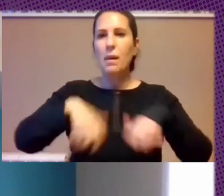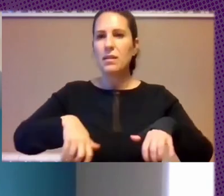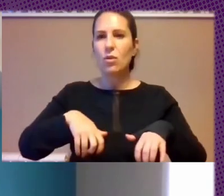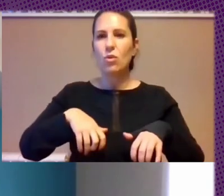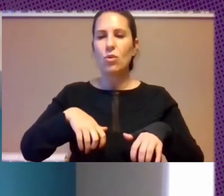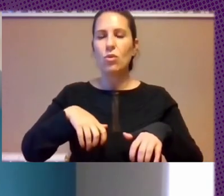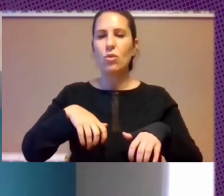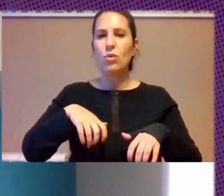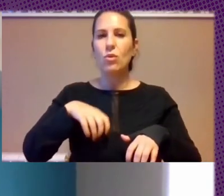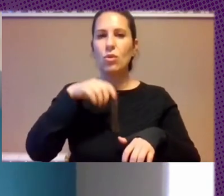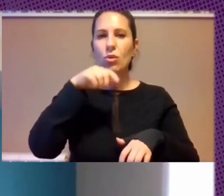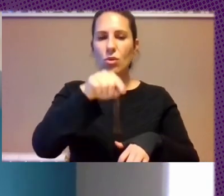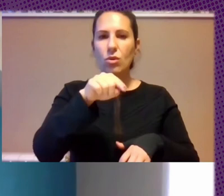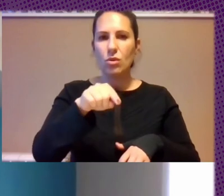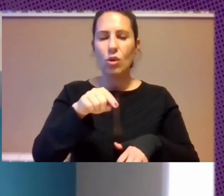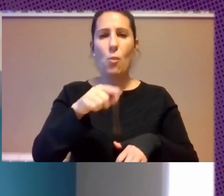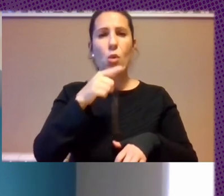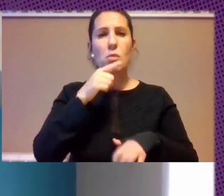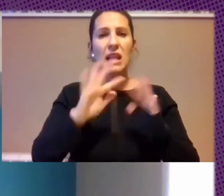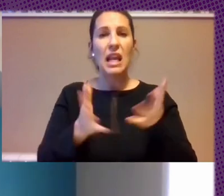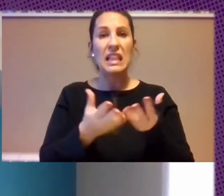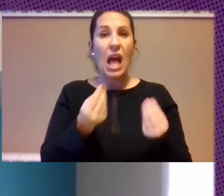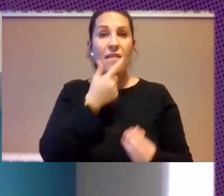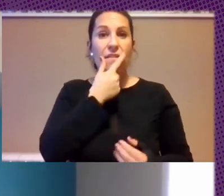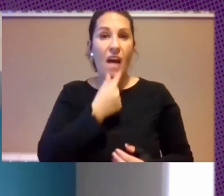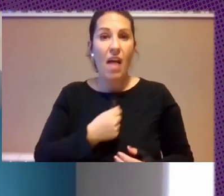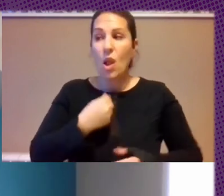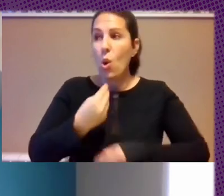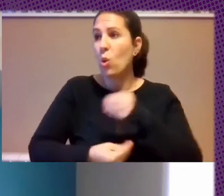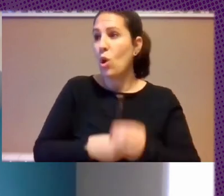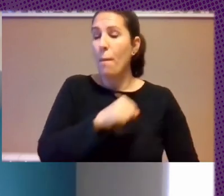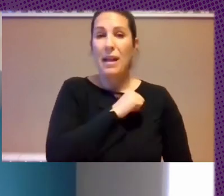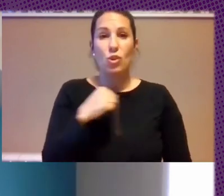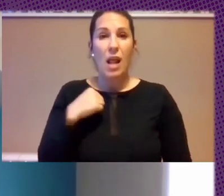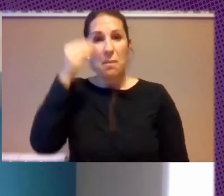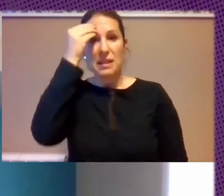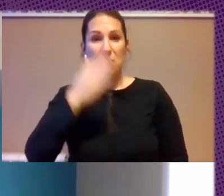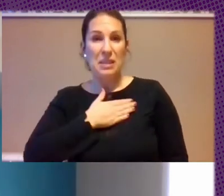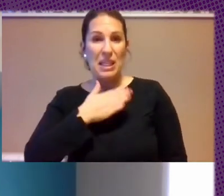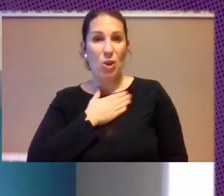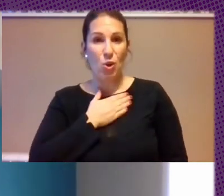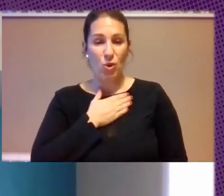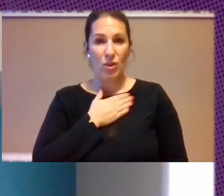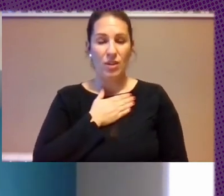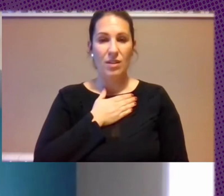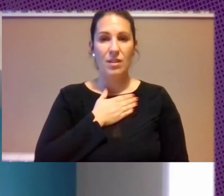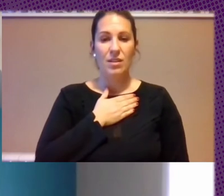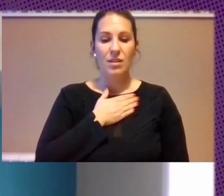Internet Tan fácil De Usar Tan fácil De Personalizar Y Tan fácil De Creer Que Es Tuya Y